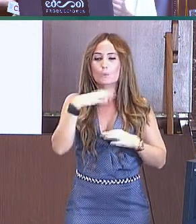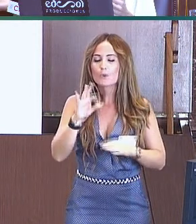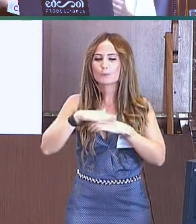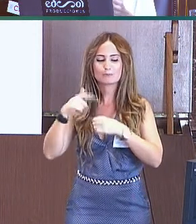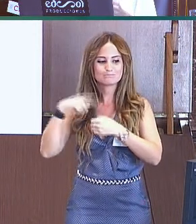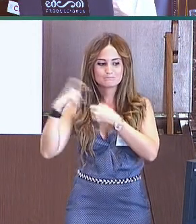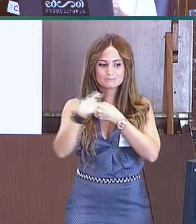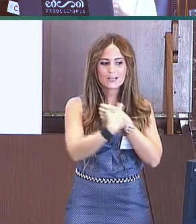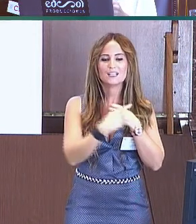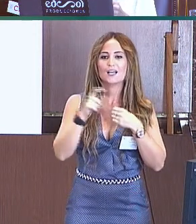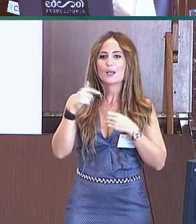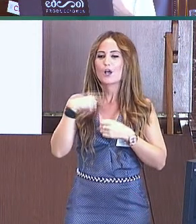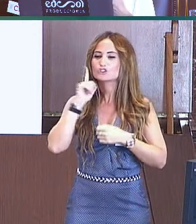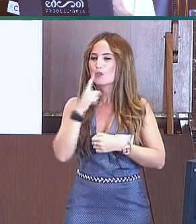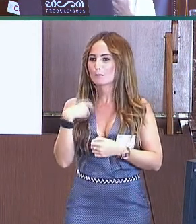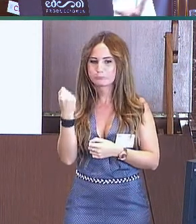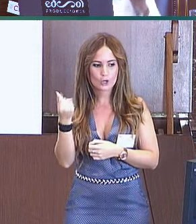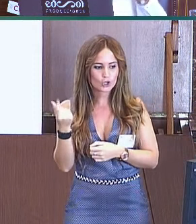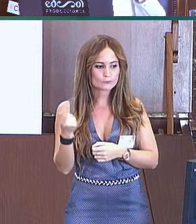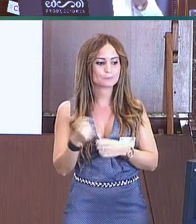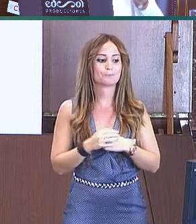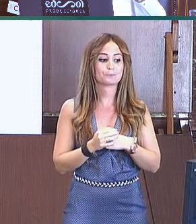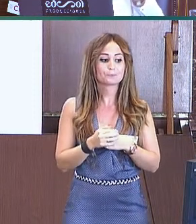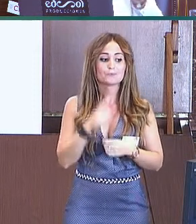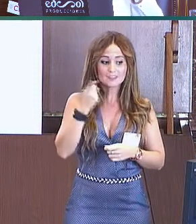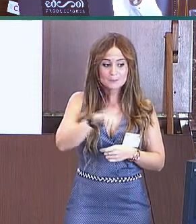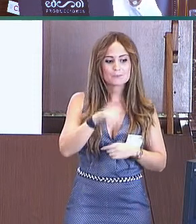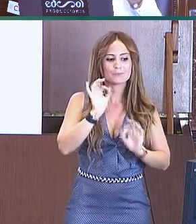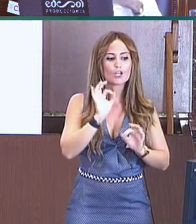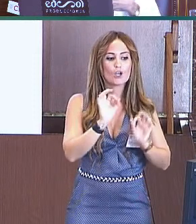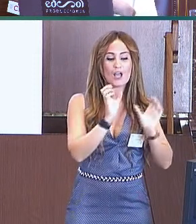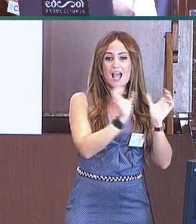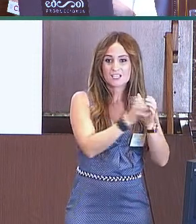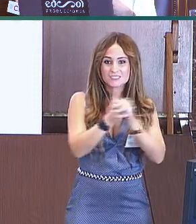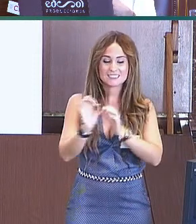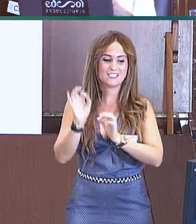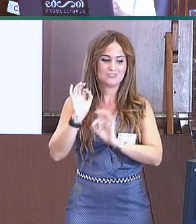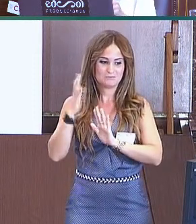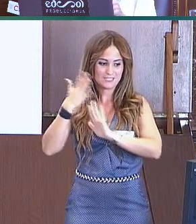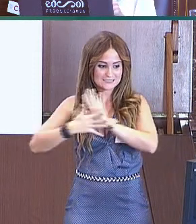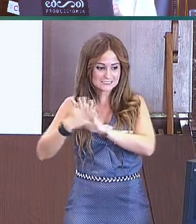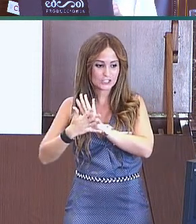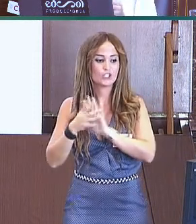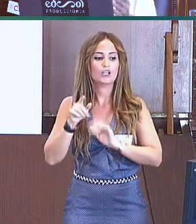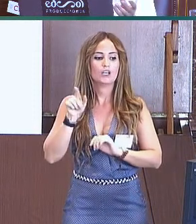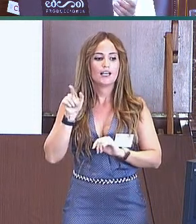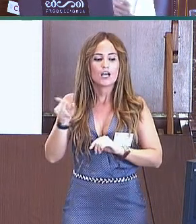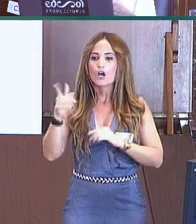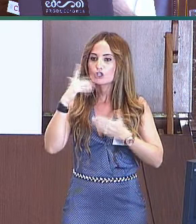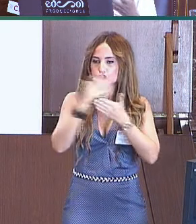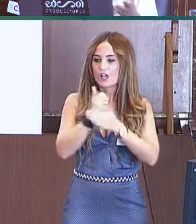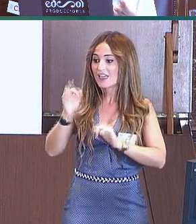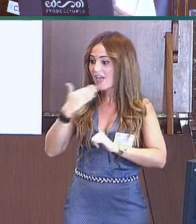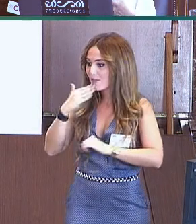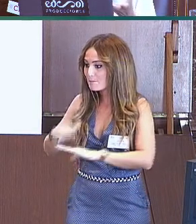que en otras lenguas de signos sí que se ha visto que se comprendía más que se producía a niveles inferiores. Nuestra